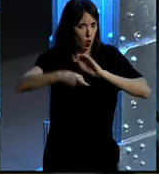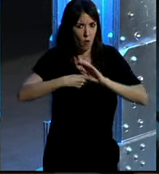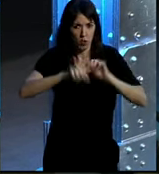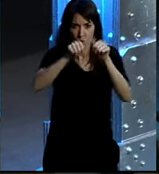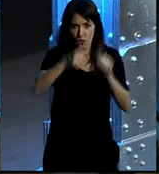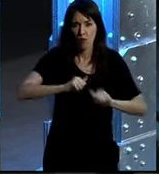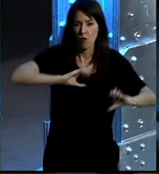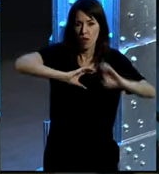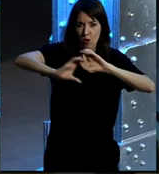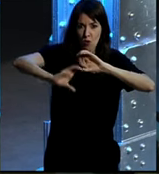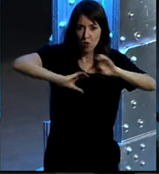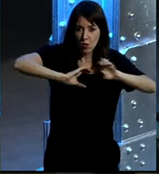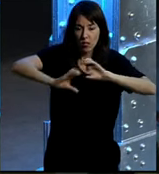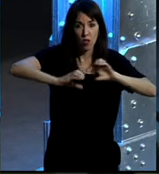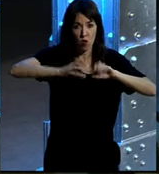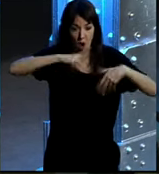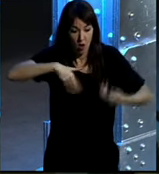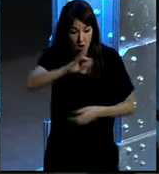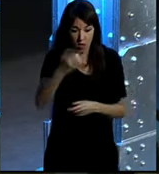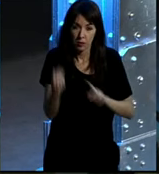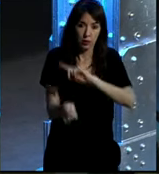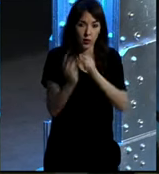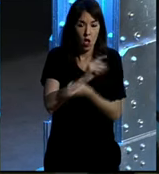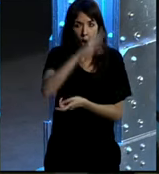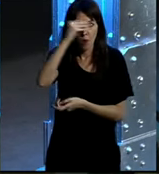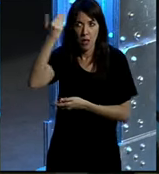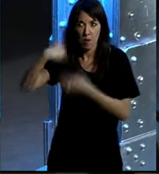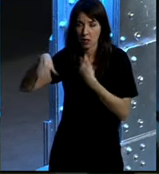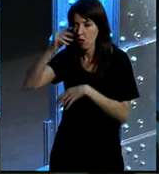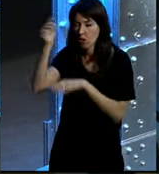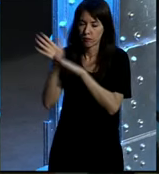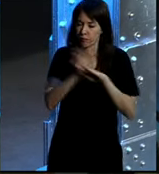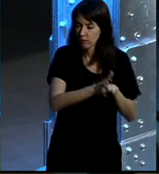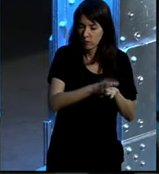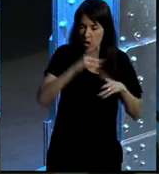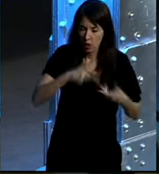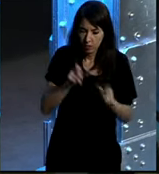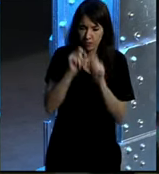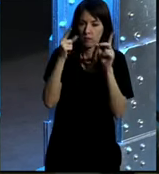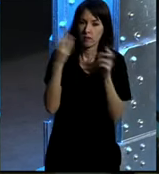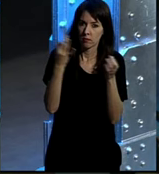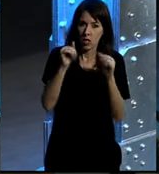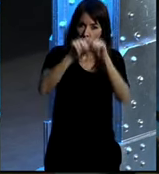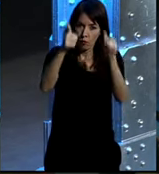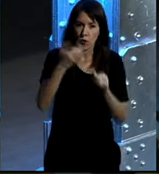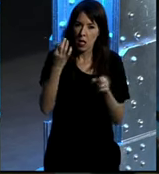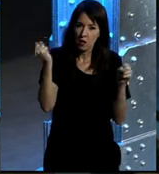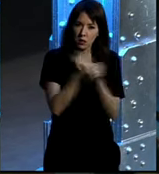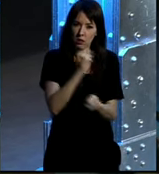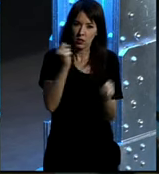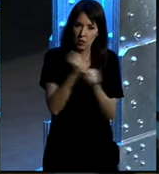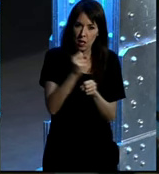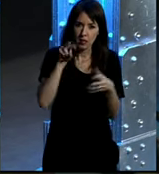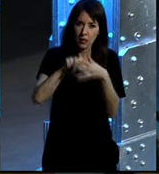modelos de comunicación que tienen, olvidarse del pasado y darse cuenta de que están en un modelo, deben trabajar en un modelo